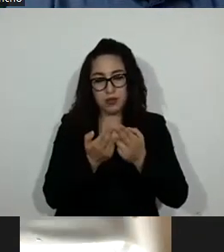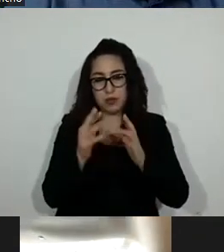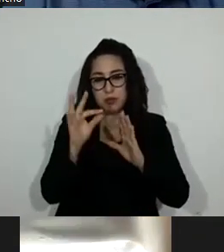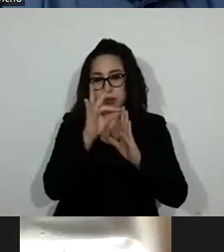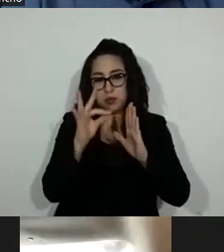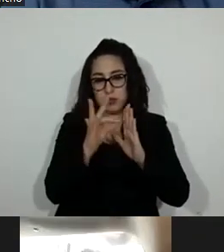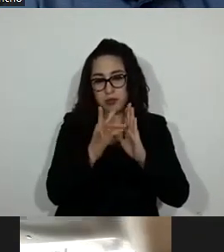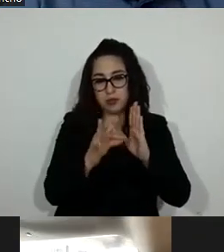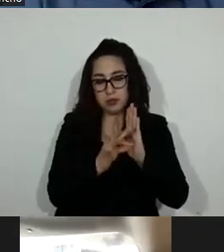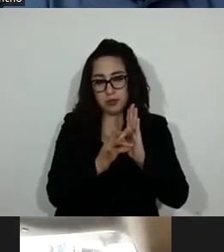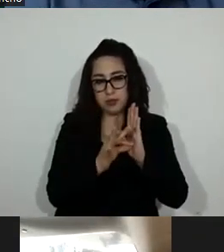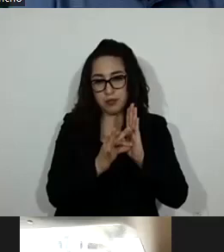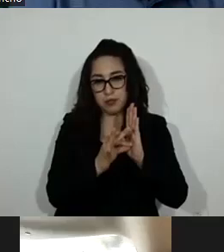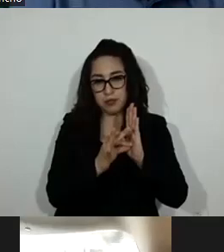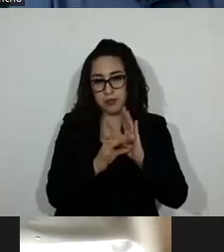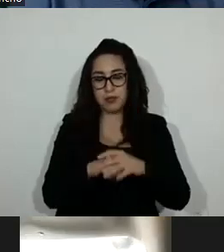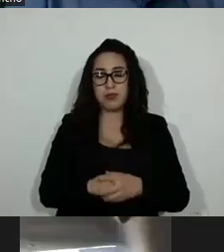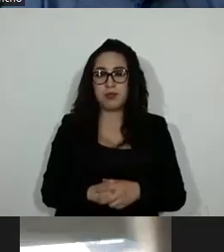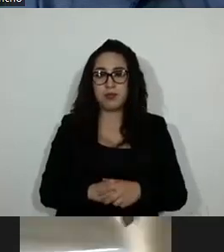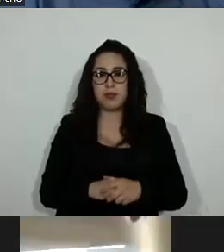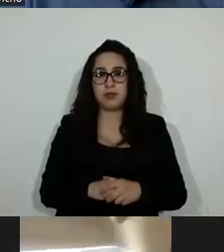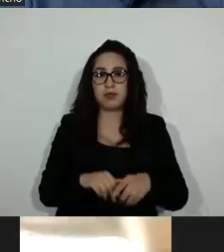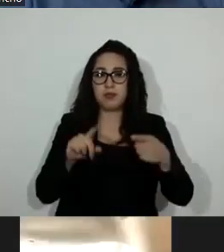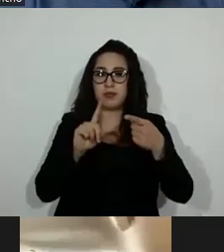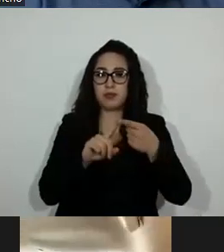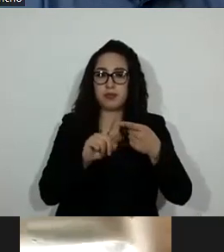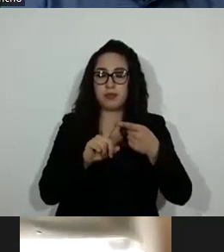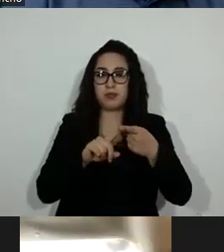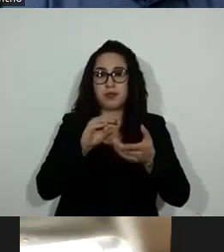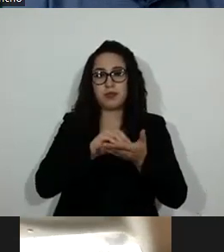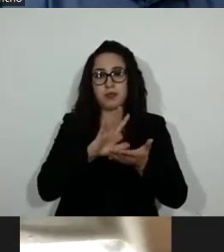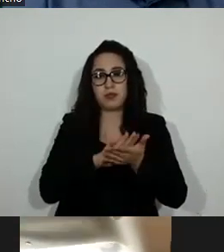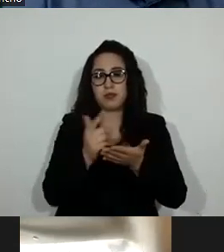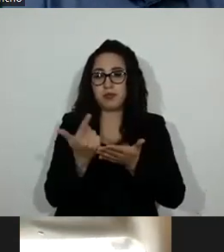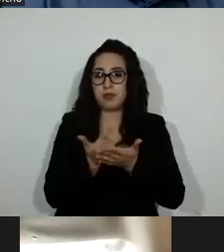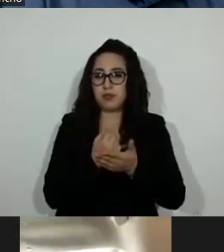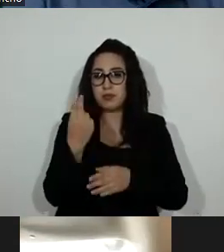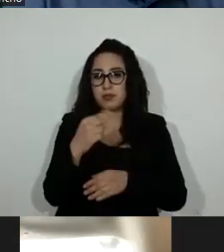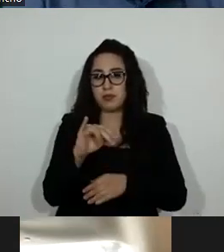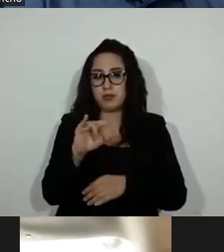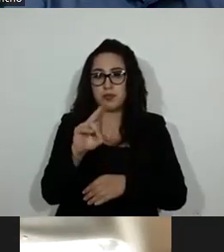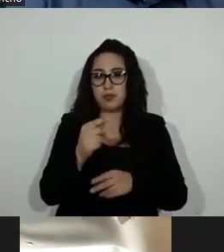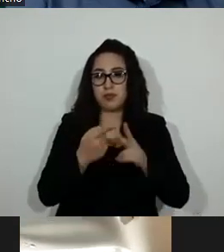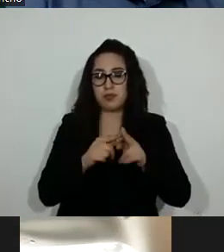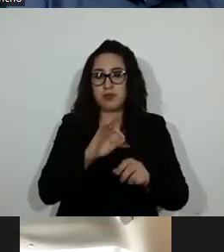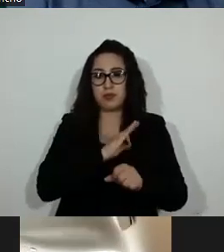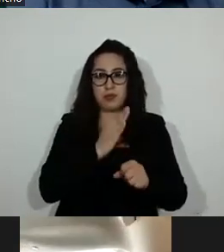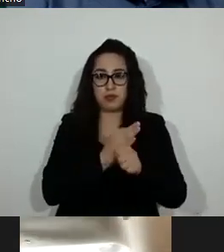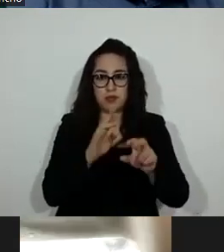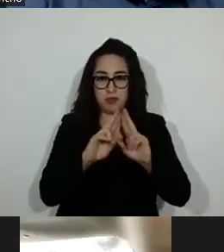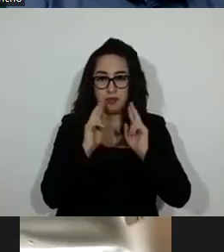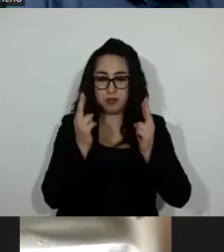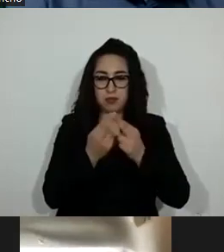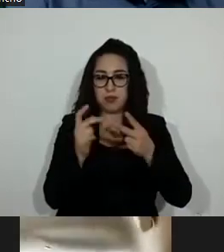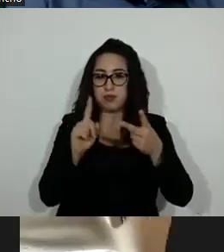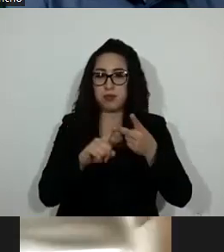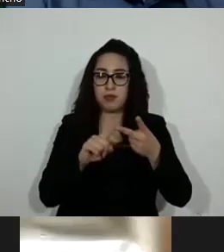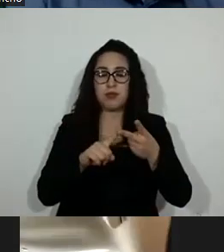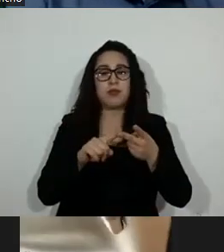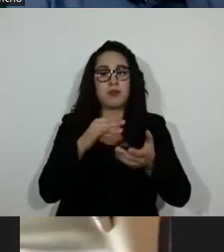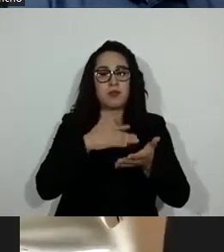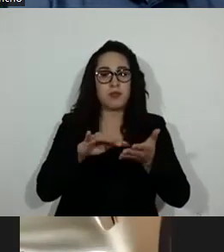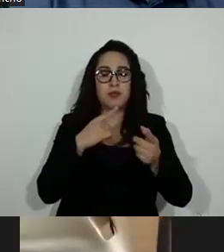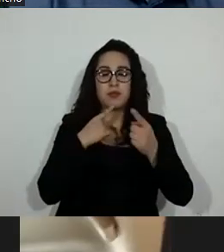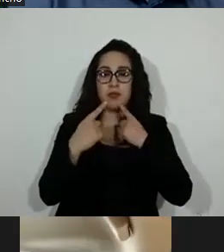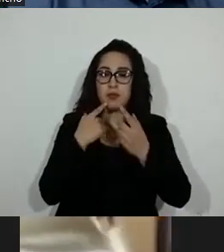puntos del orden del día. Uno, lista de asistencia y declaratoria del quórum para sesionar. Dos, lectura y aprobación del